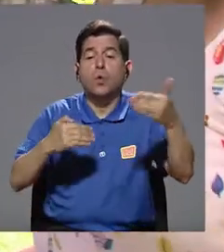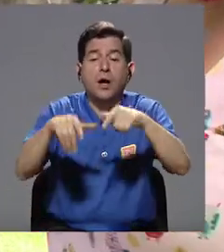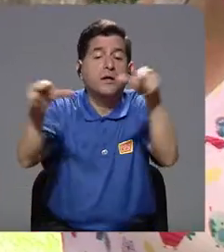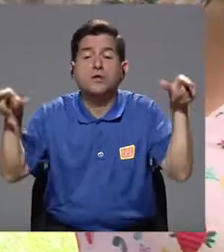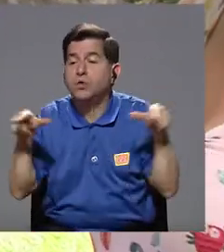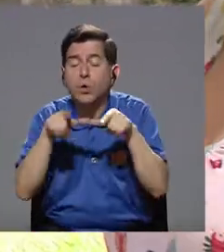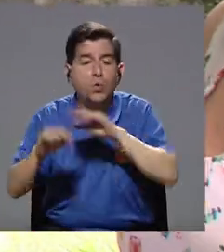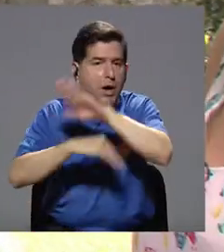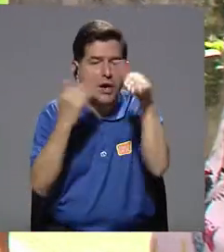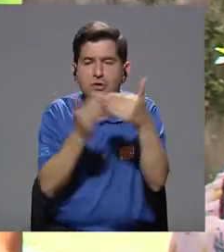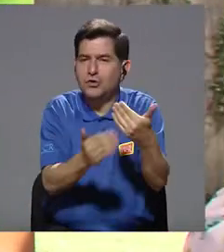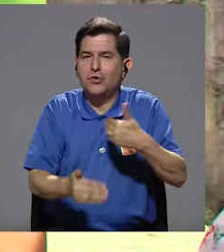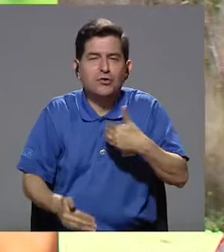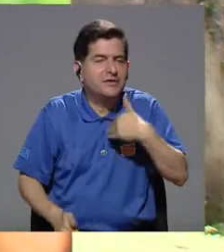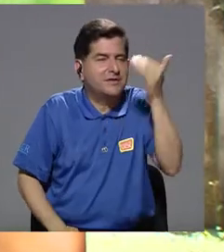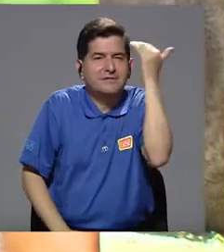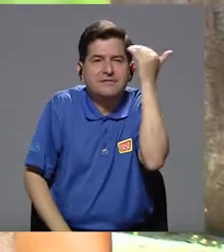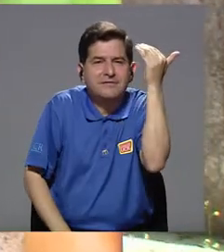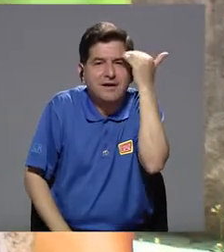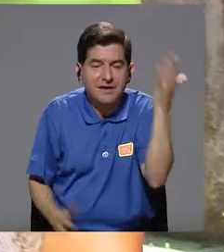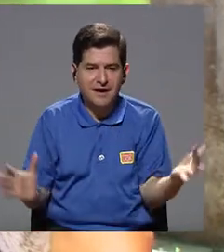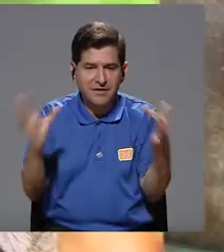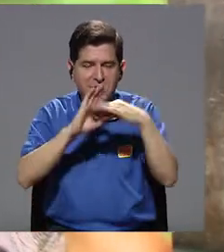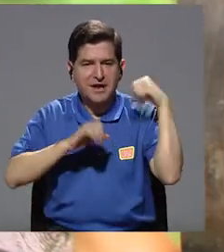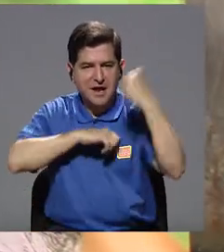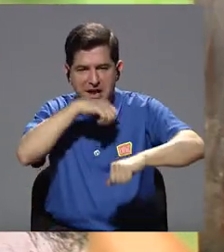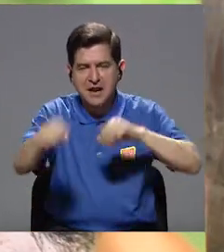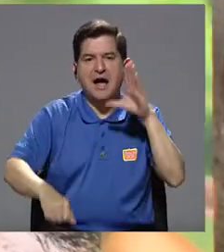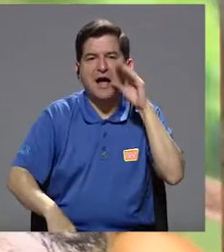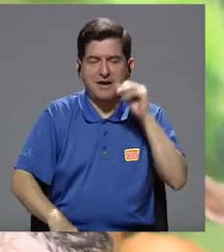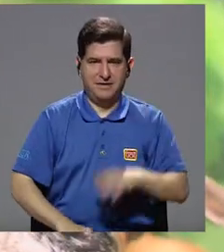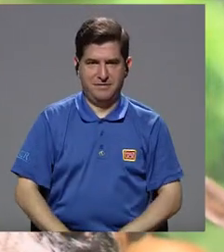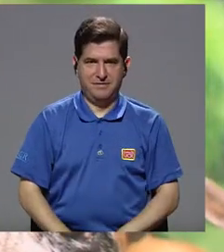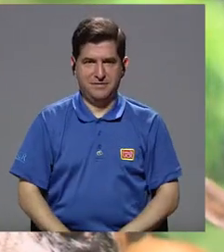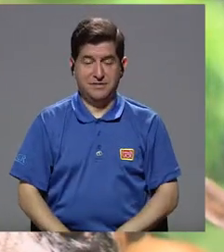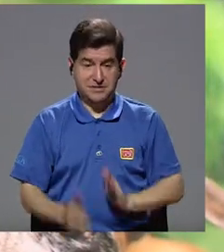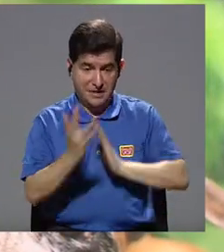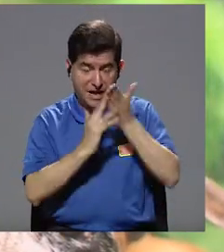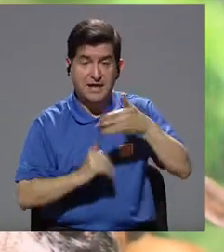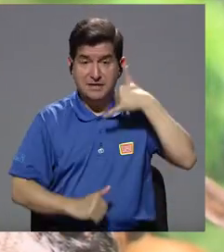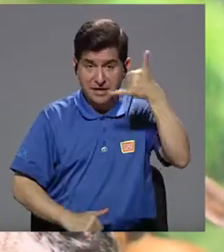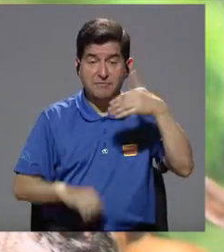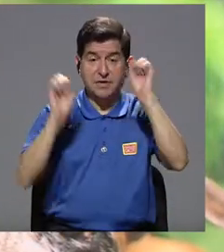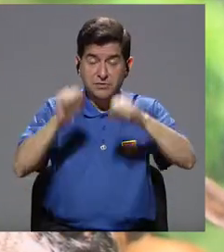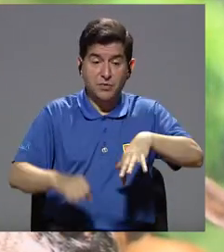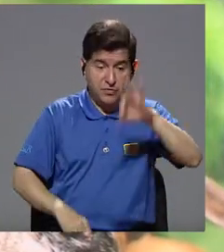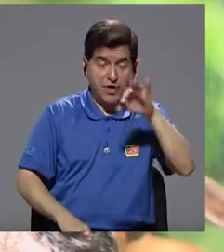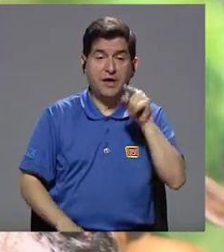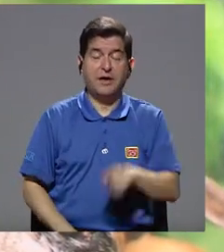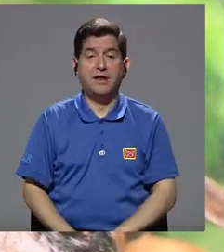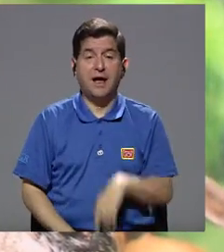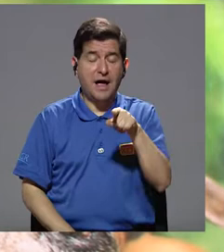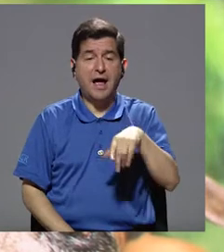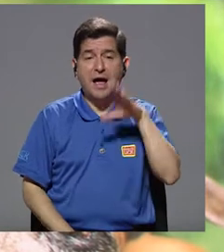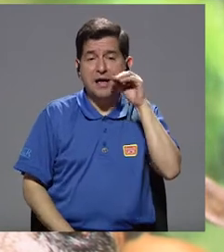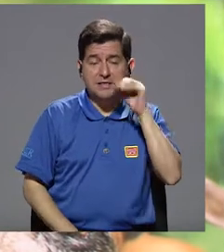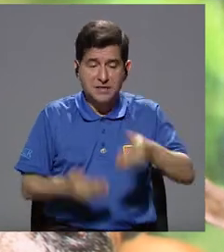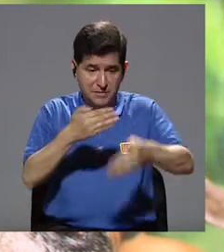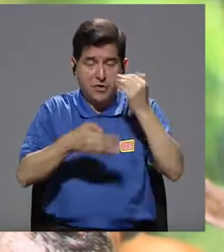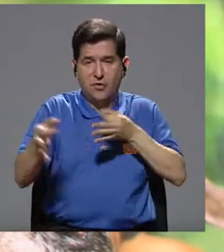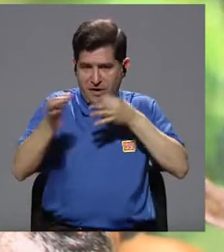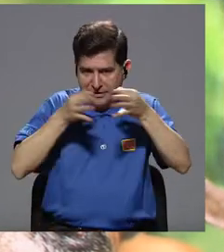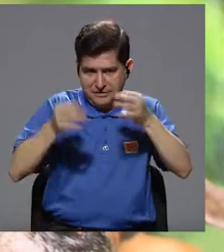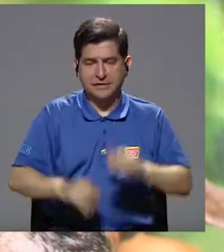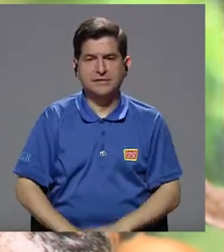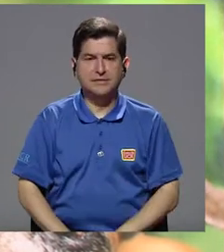cuándo, en qué lugar, todo lo que tengan en conocimiento con respecto a peleas de perros. A través de esta línea fue que pudimos encontrar a